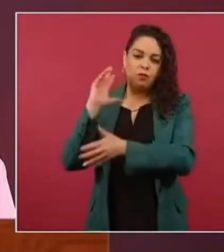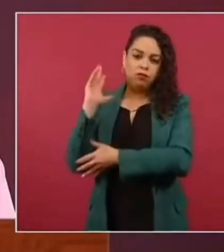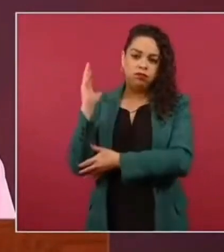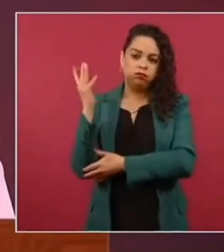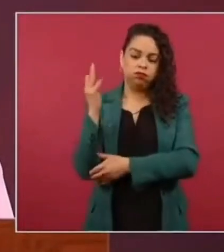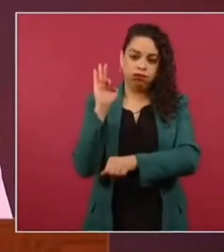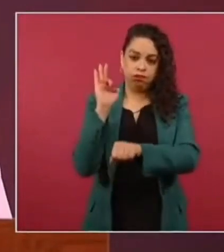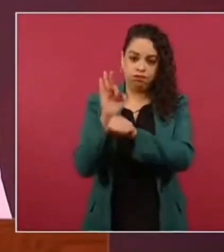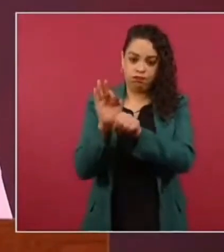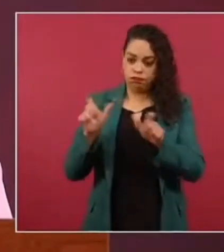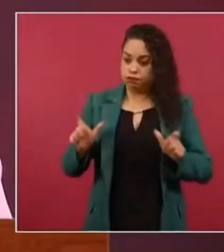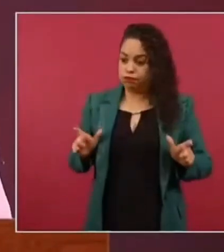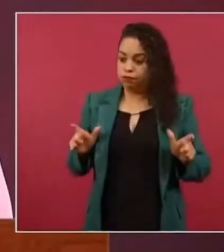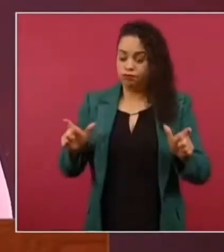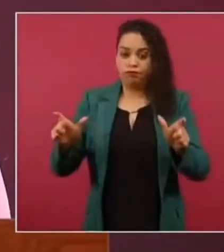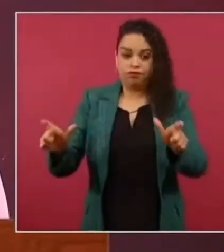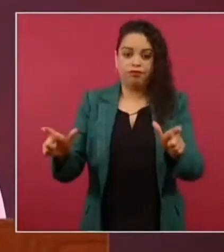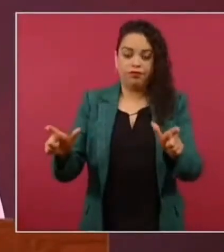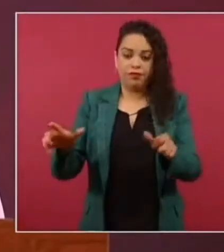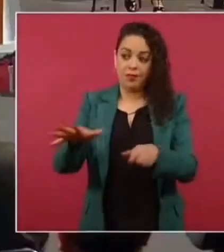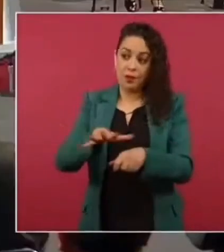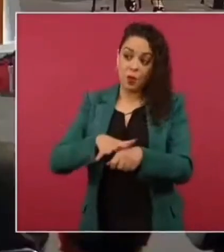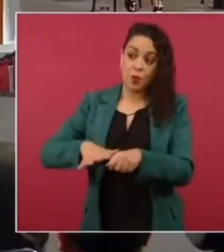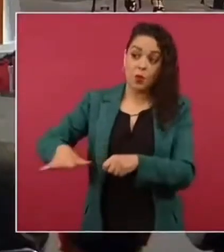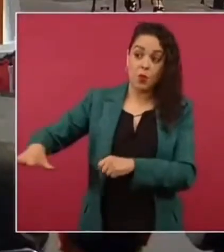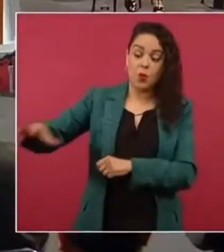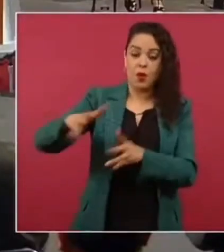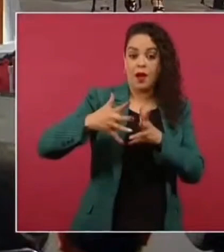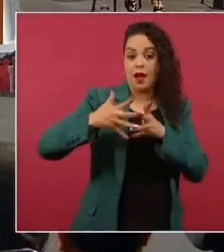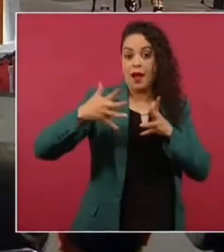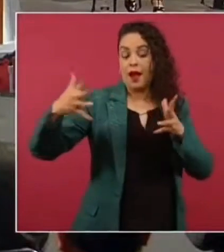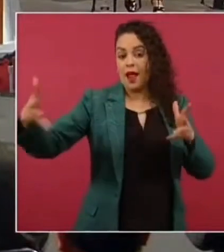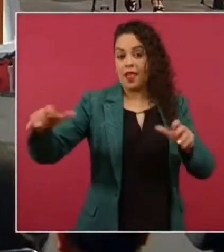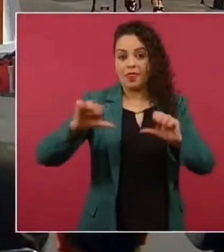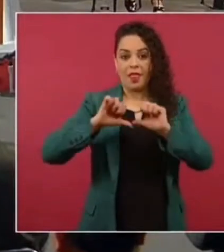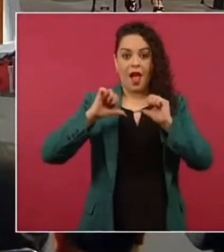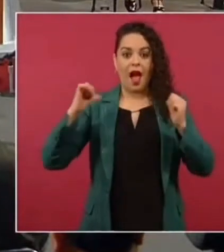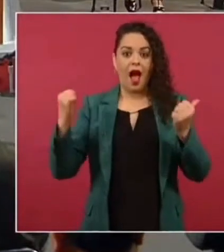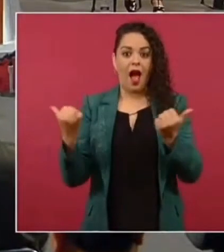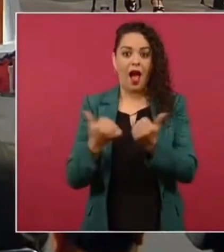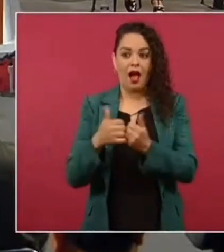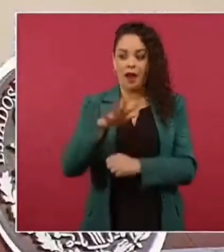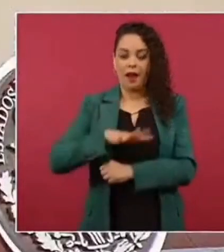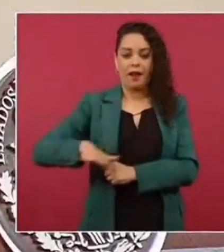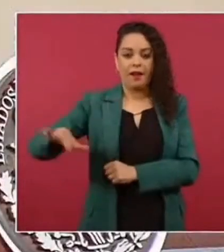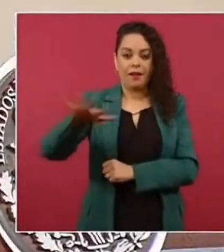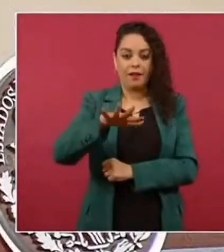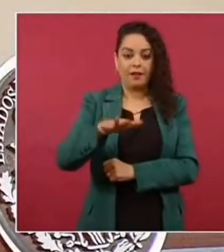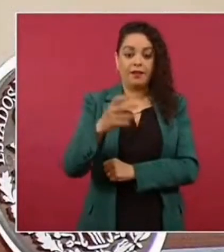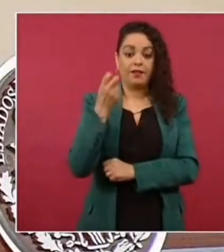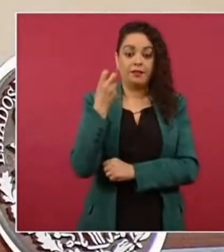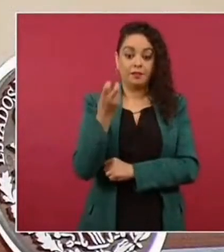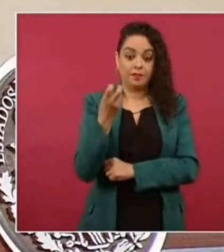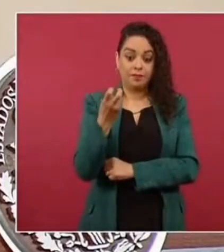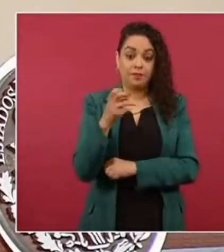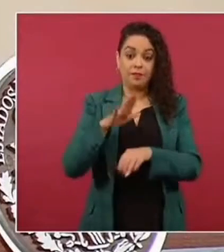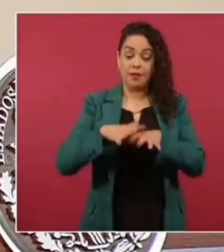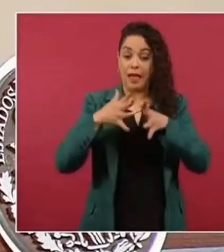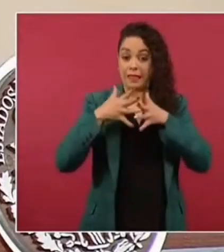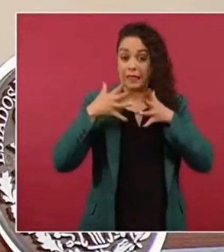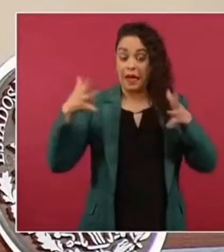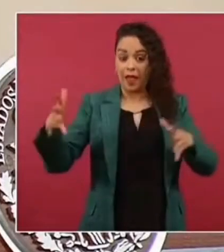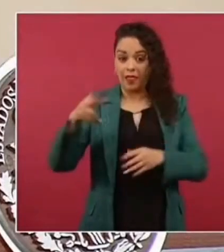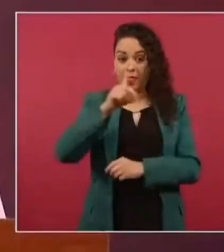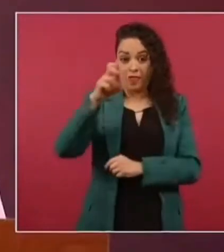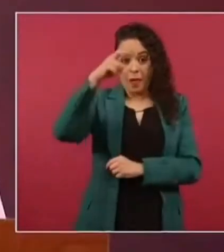por este gran proyecto entonces una muestra es que vamos a tener el área natural protegida terrestre más grande del